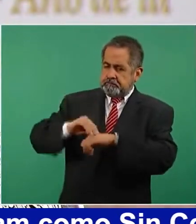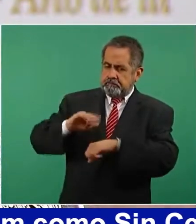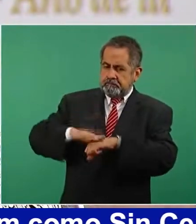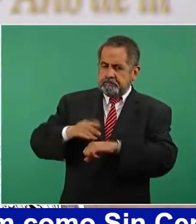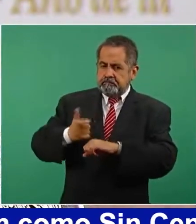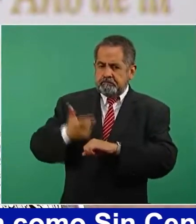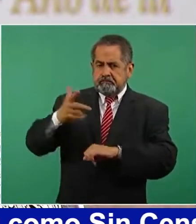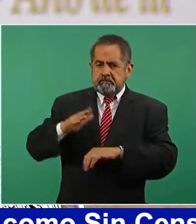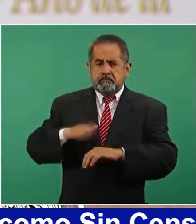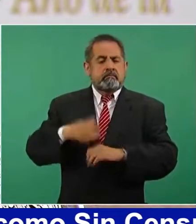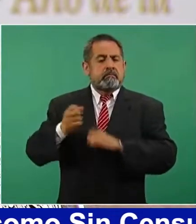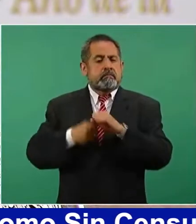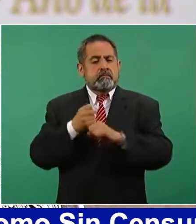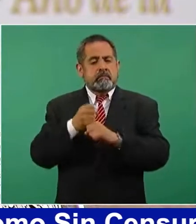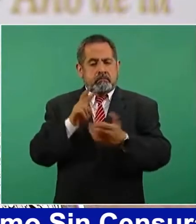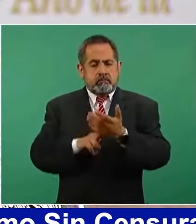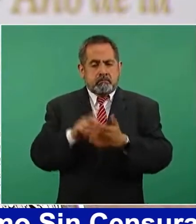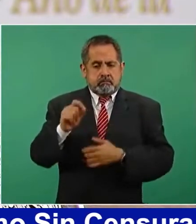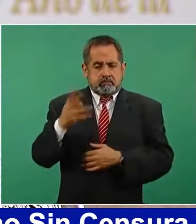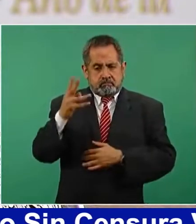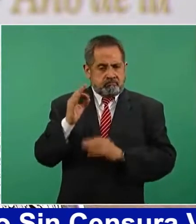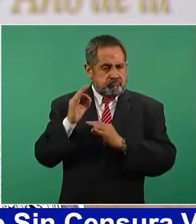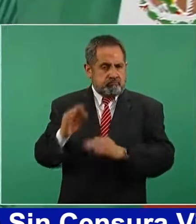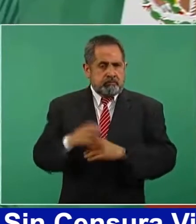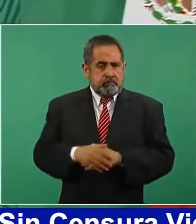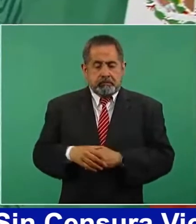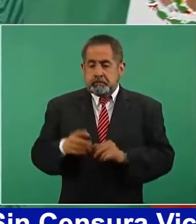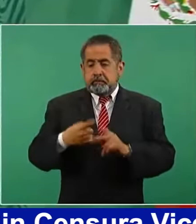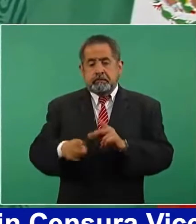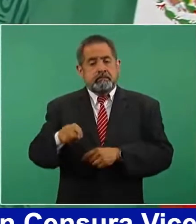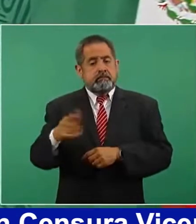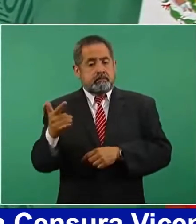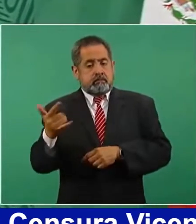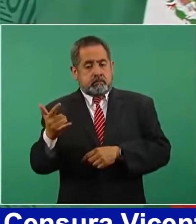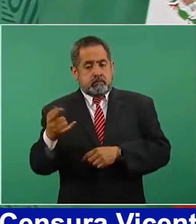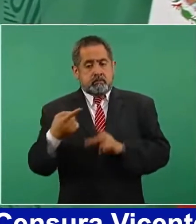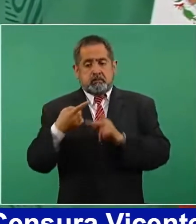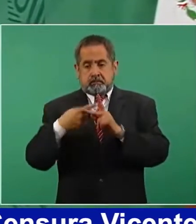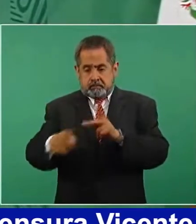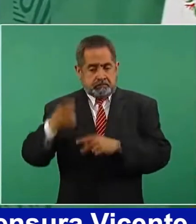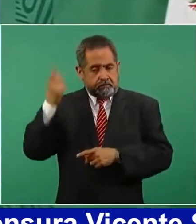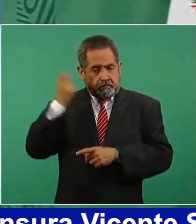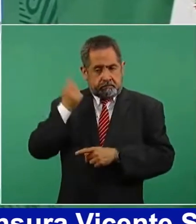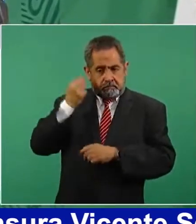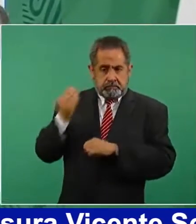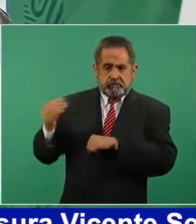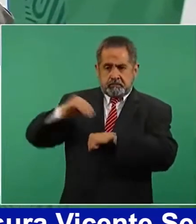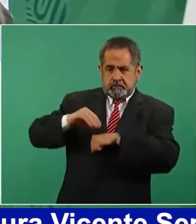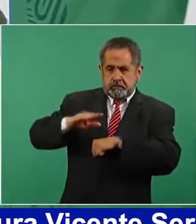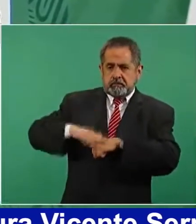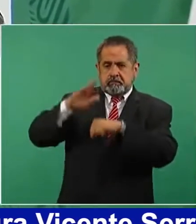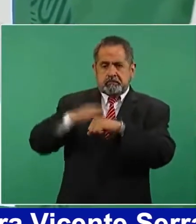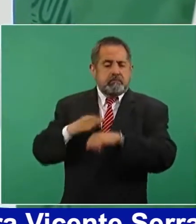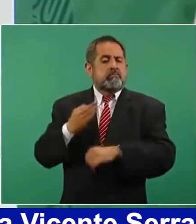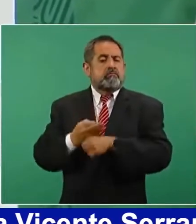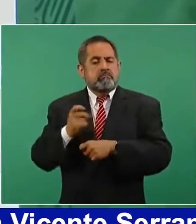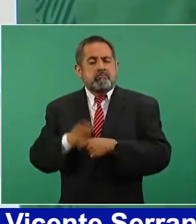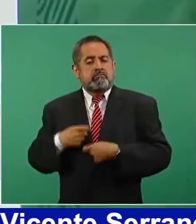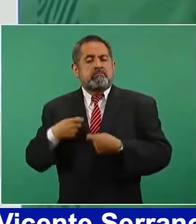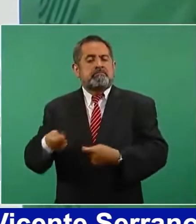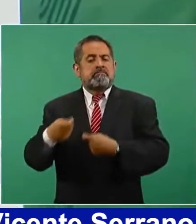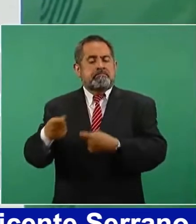Pero ya van a empezar los aumentos en julio de este año, porque ahora se están entregando